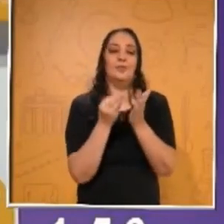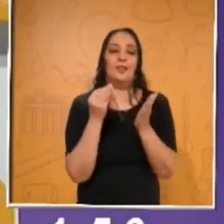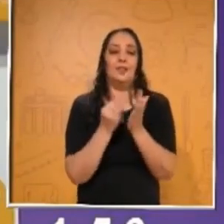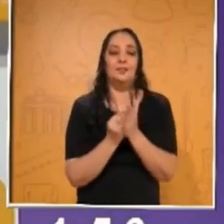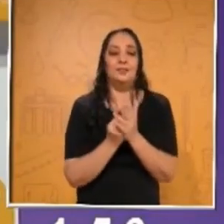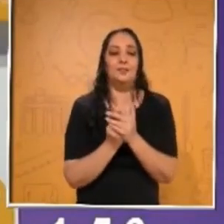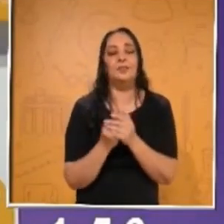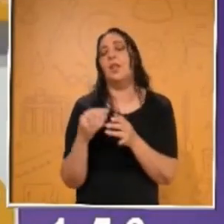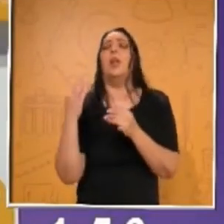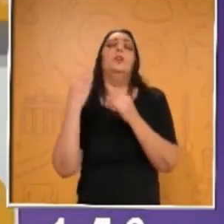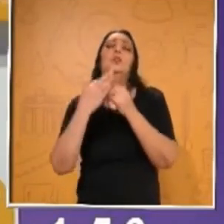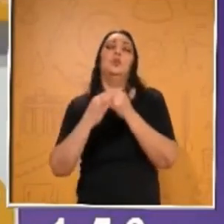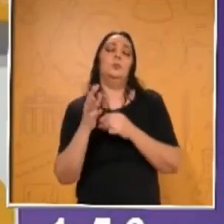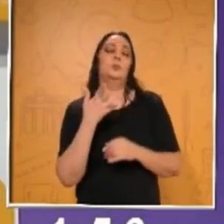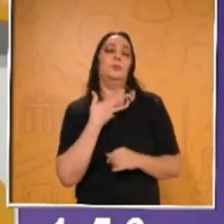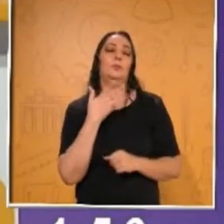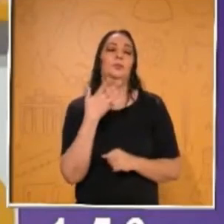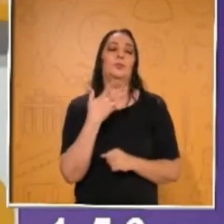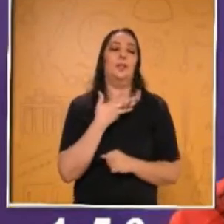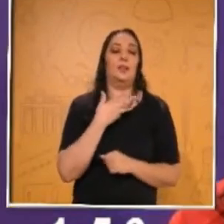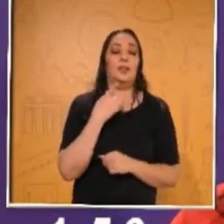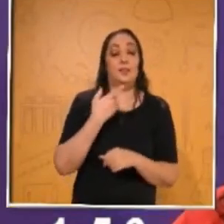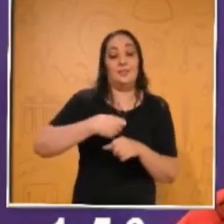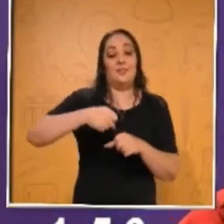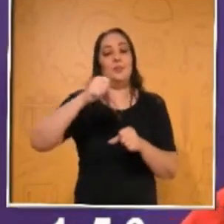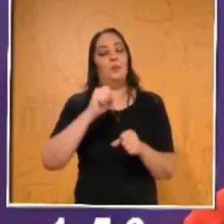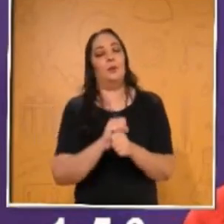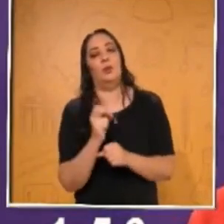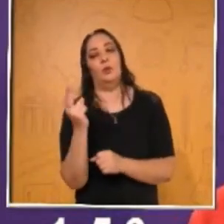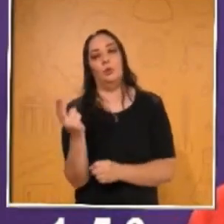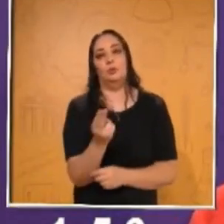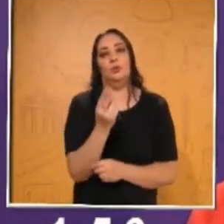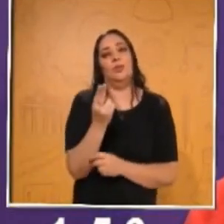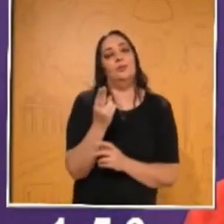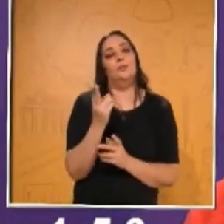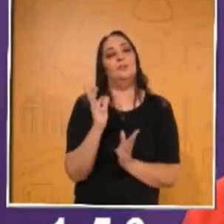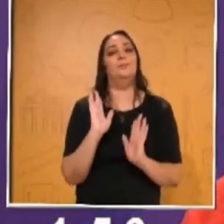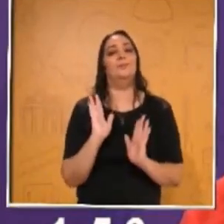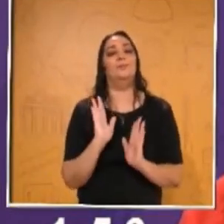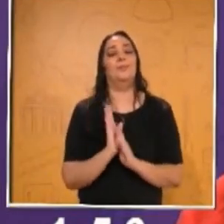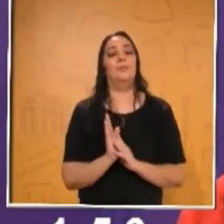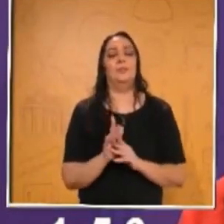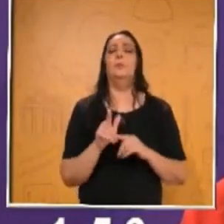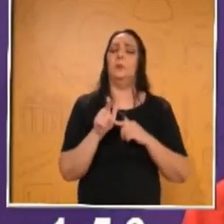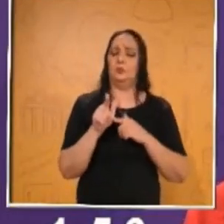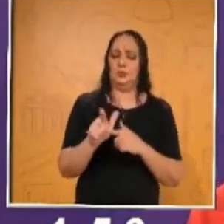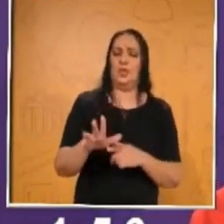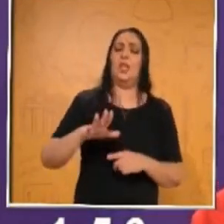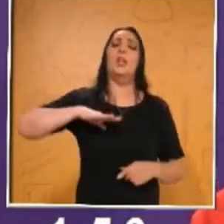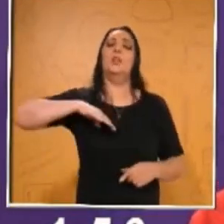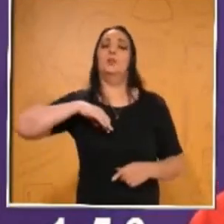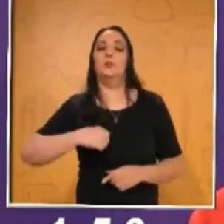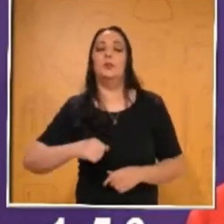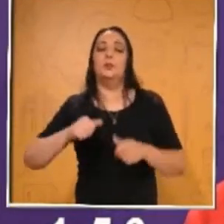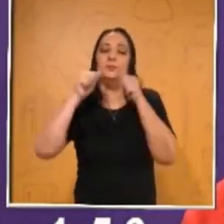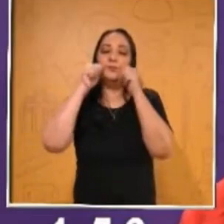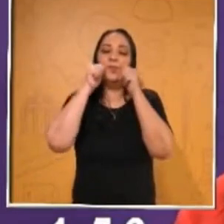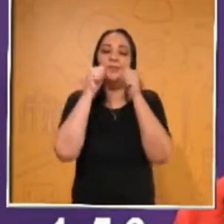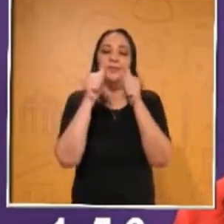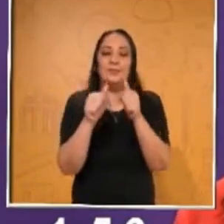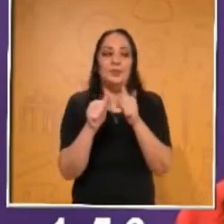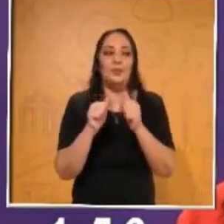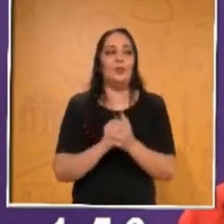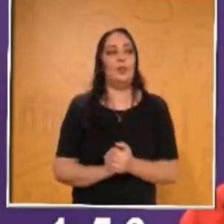Son las últimas clases que vamos a estar en esta semana con ustedes. Así que vamos a seguirle echando ganas, vamos a seguir poniendo atención.